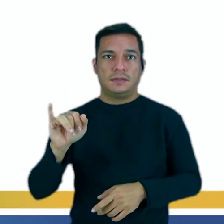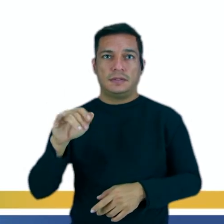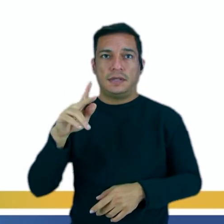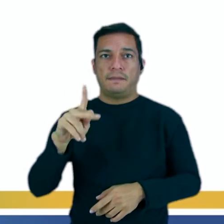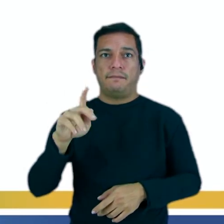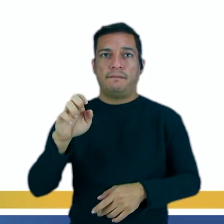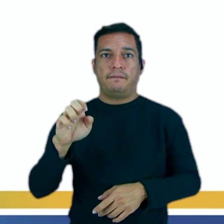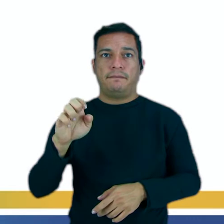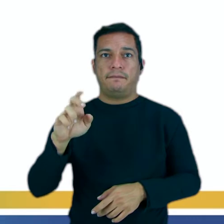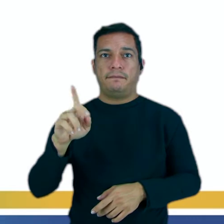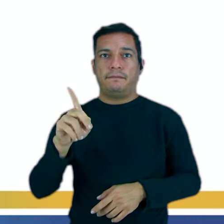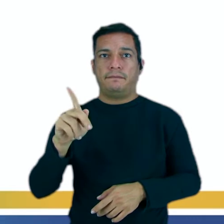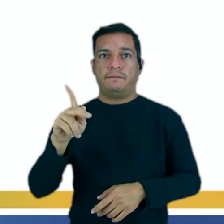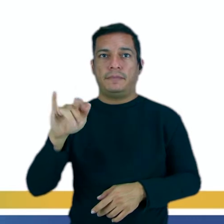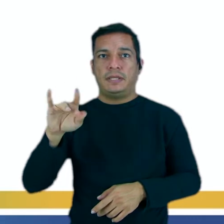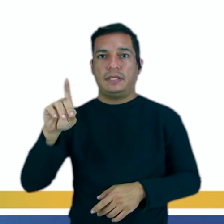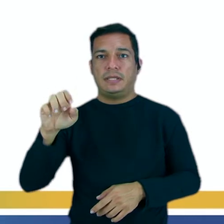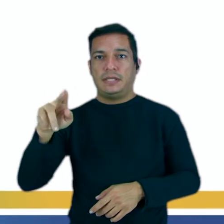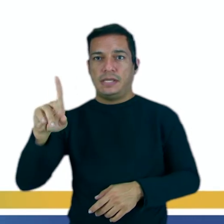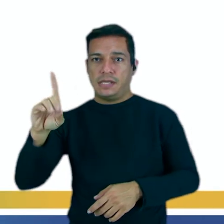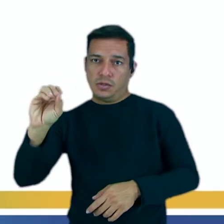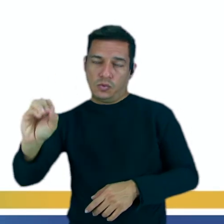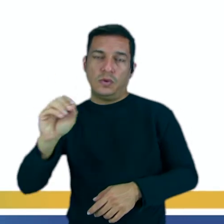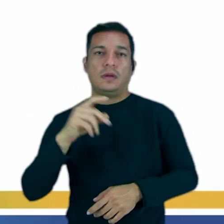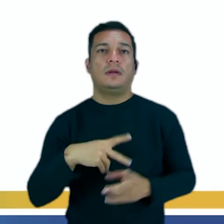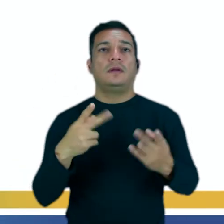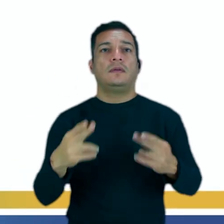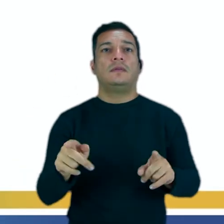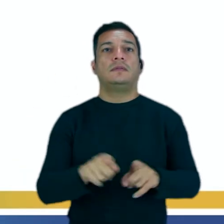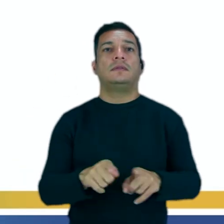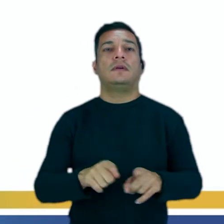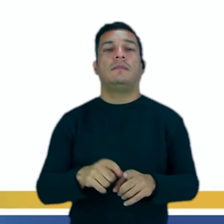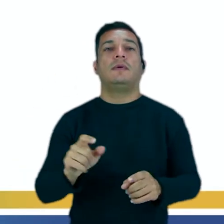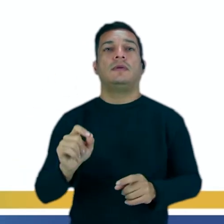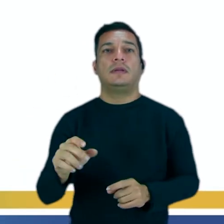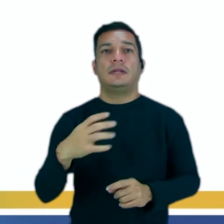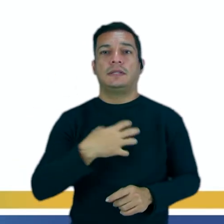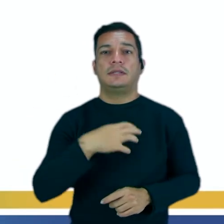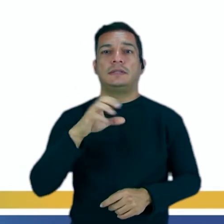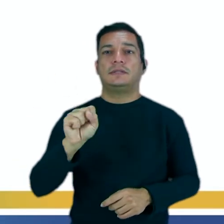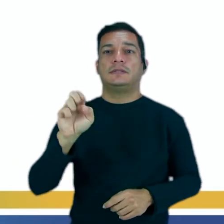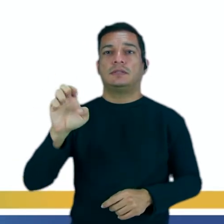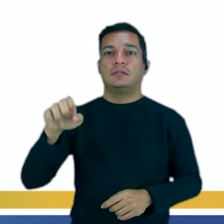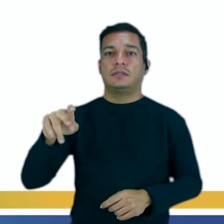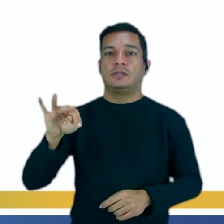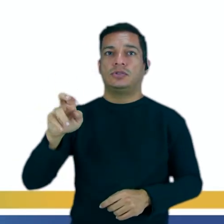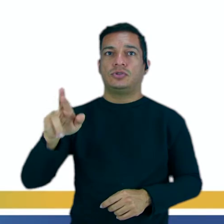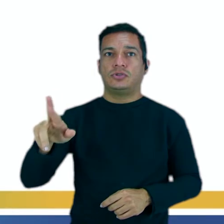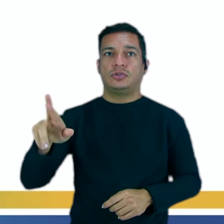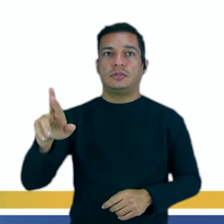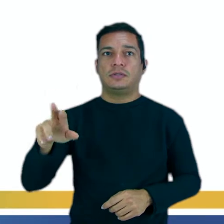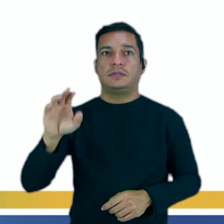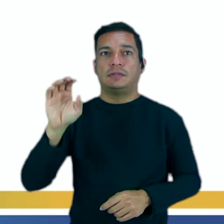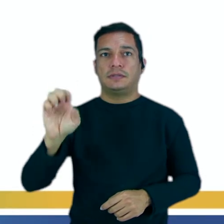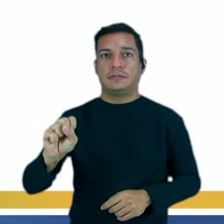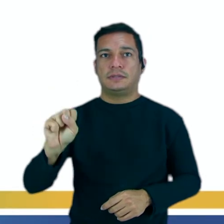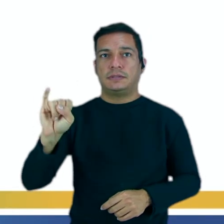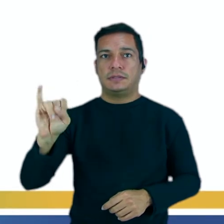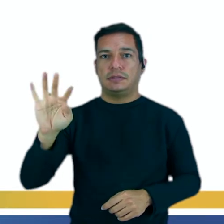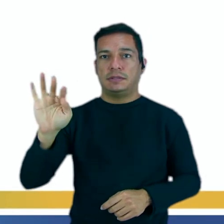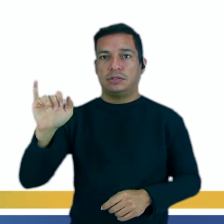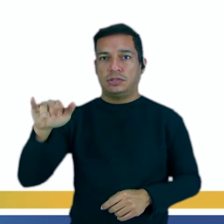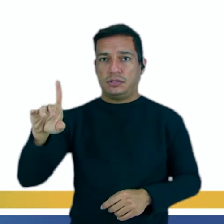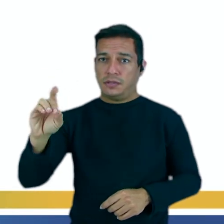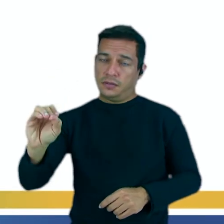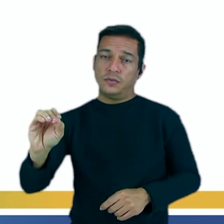pidiendo, ¿sí? Misma cosa ocurre con el verbo sentir, ¿sí? Verbo sentir con E, pero